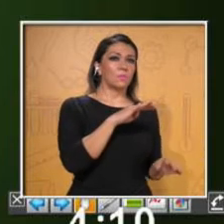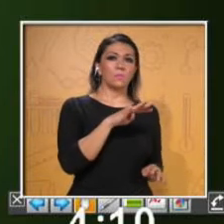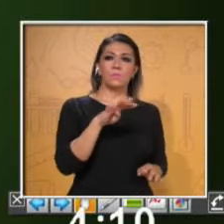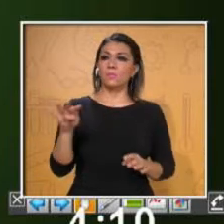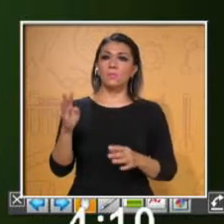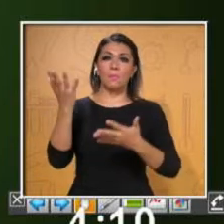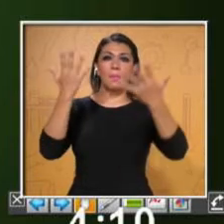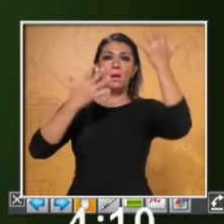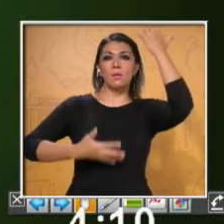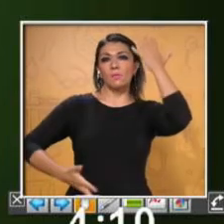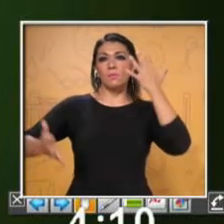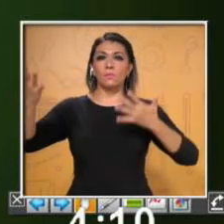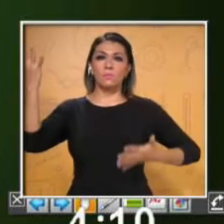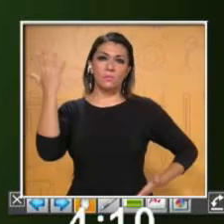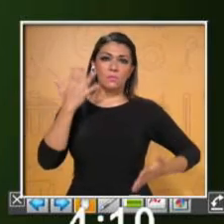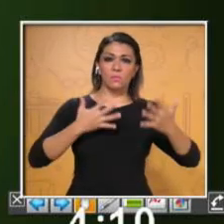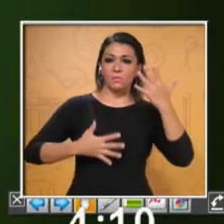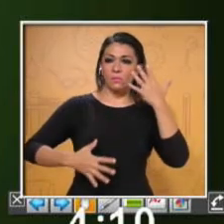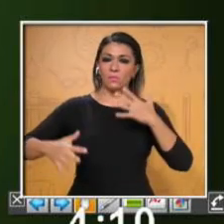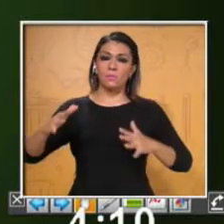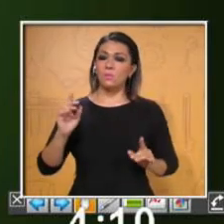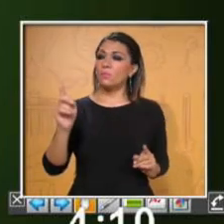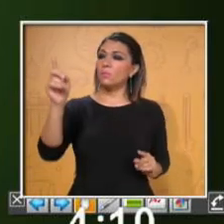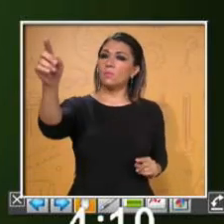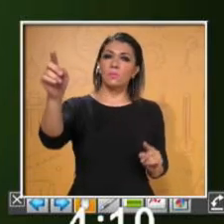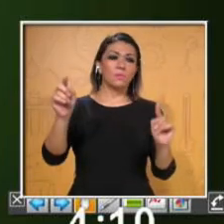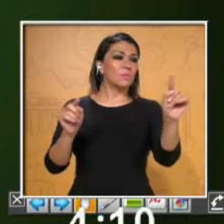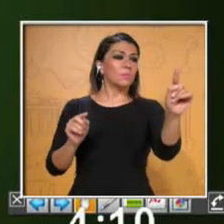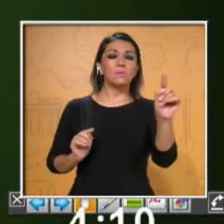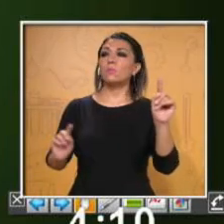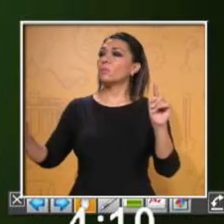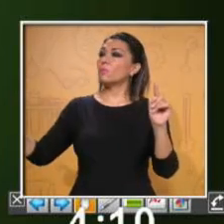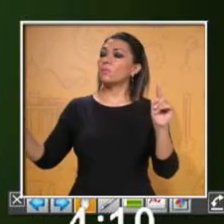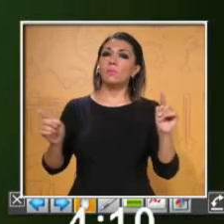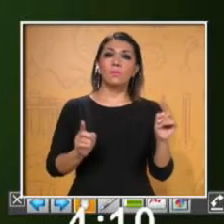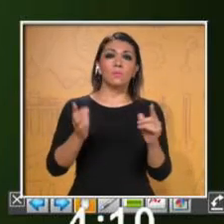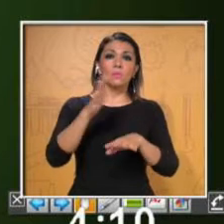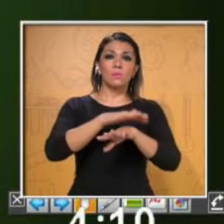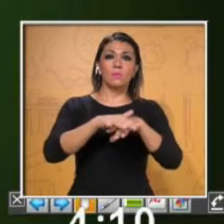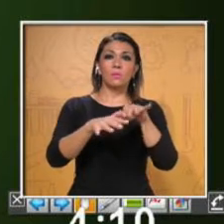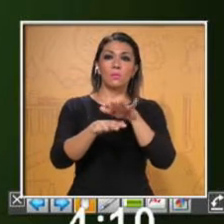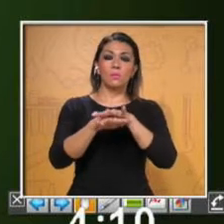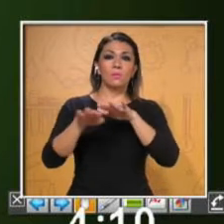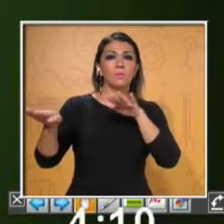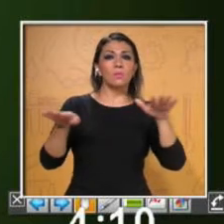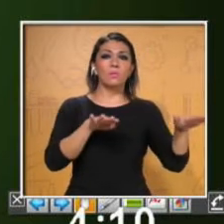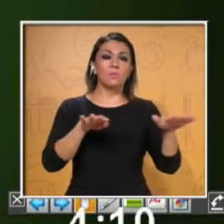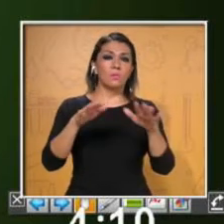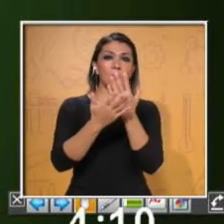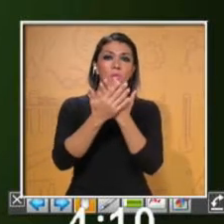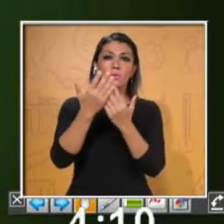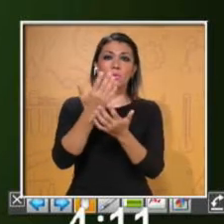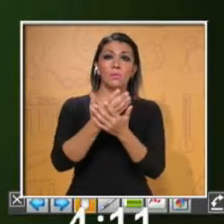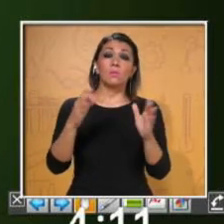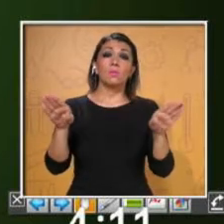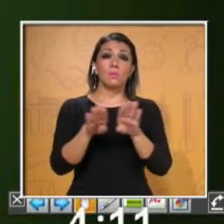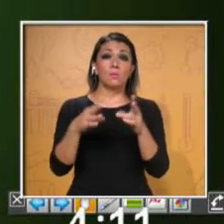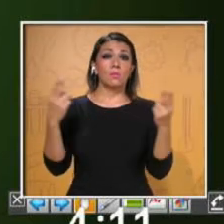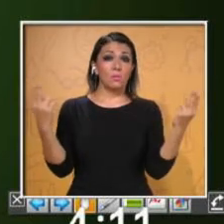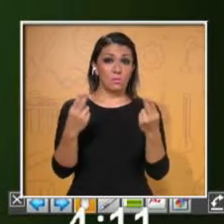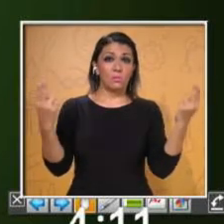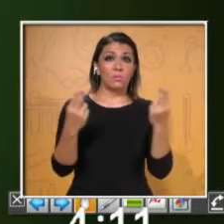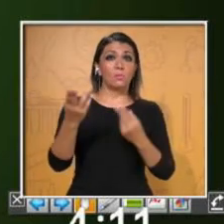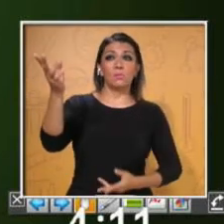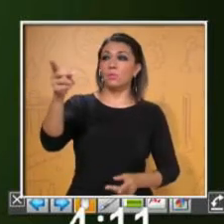con tus manos. Move your hands as you talk. Mueve tus manos conforme vas hablando. Use them to emphasize